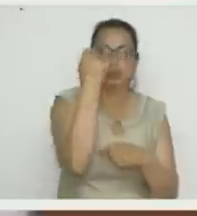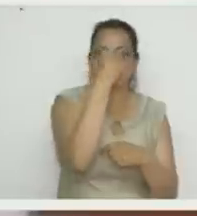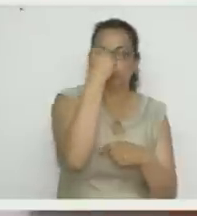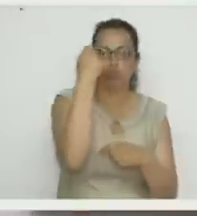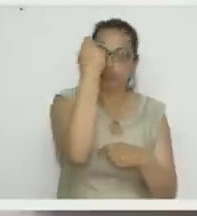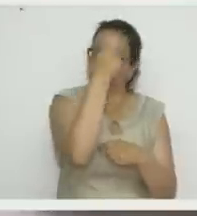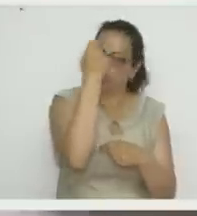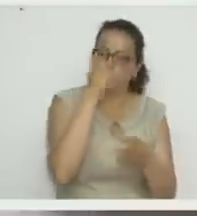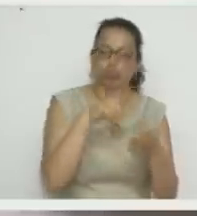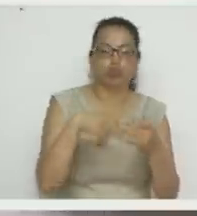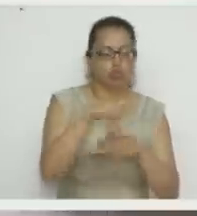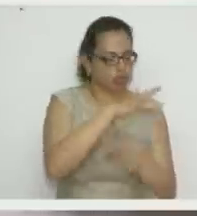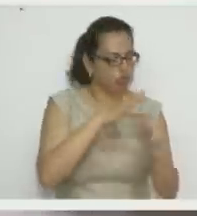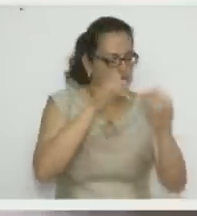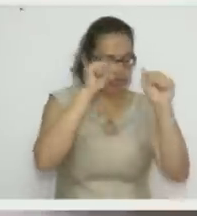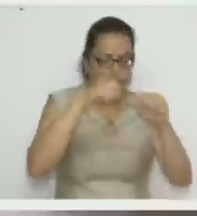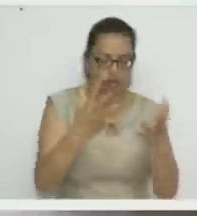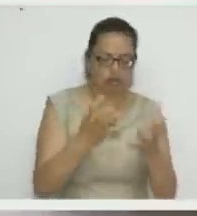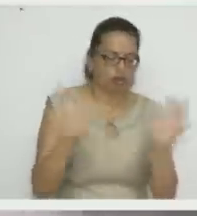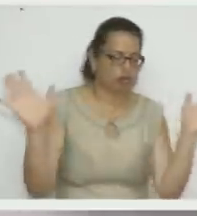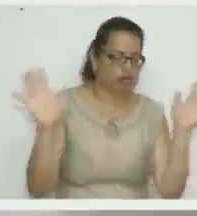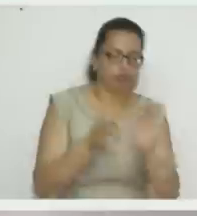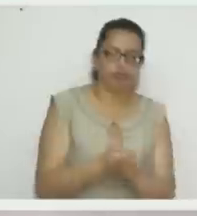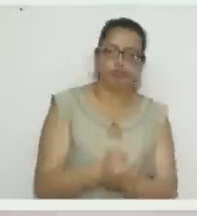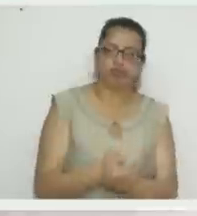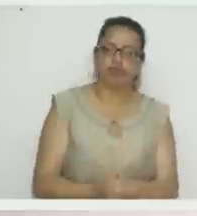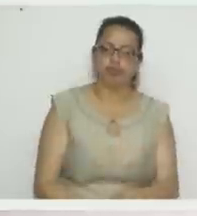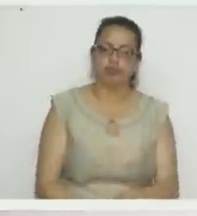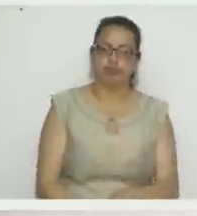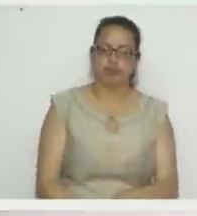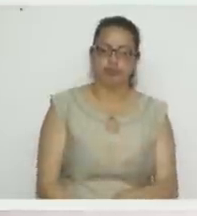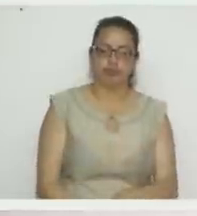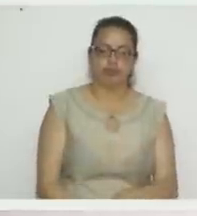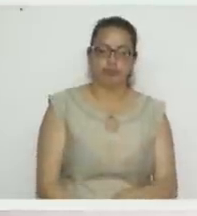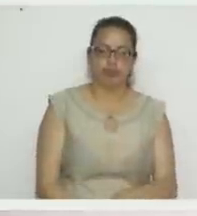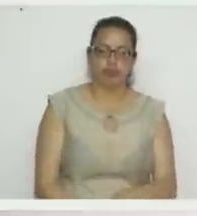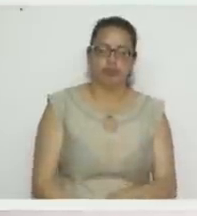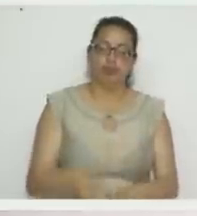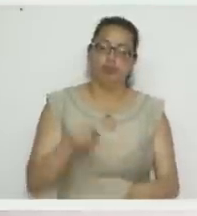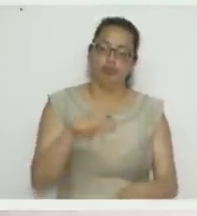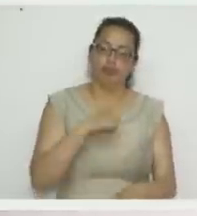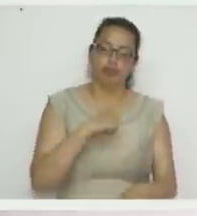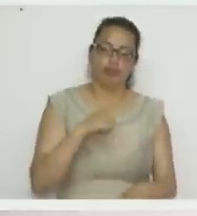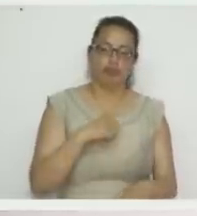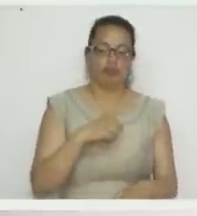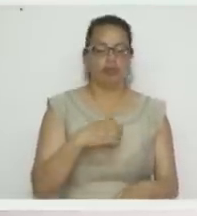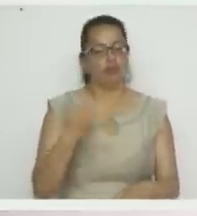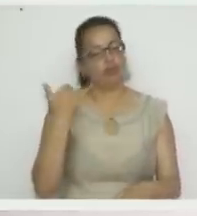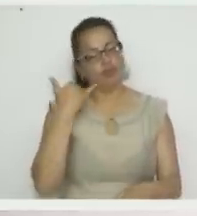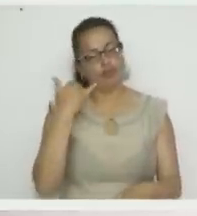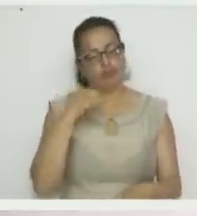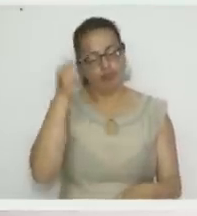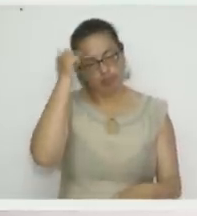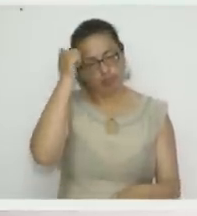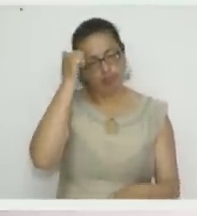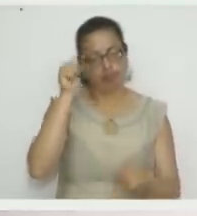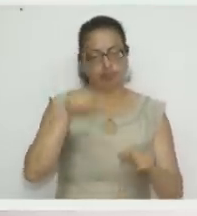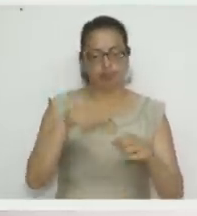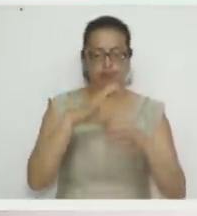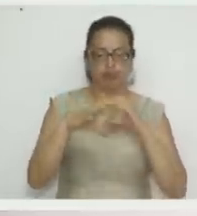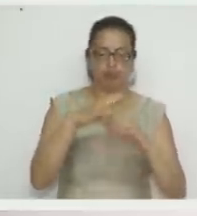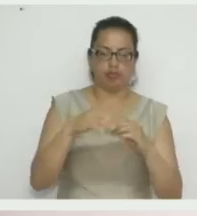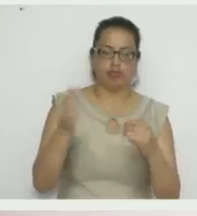puede darle diferentes usos. Ahí está el número de la profe para que ustedes se comuniquen. 312-423